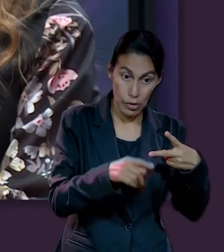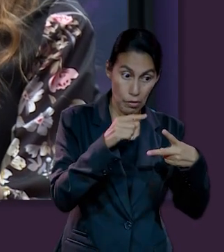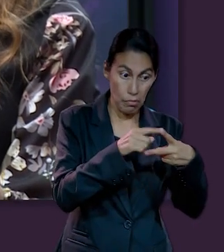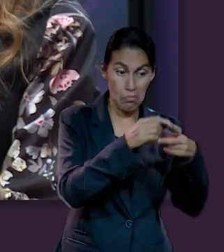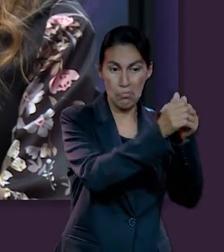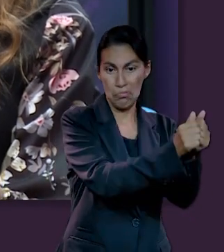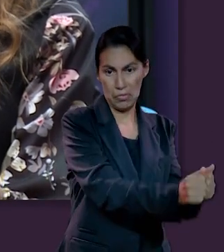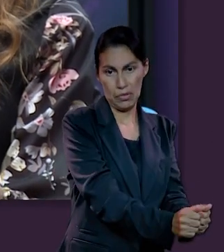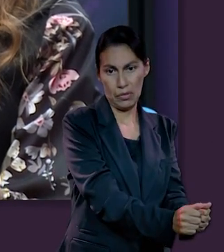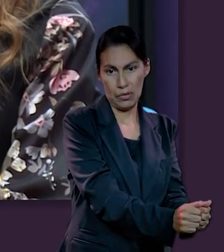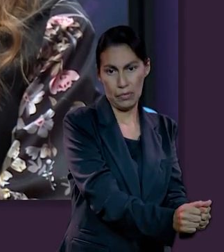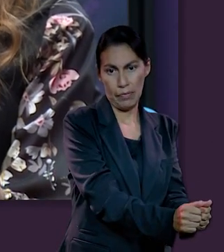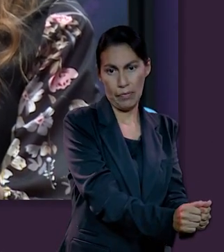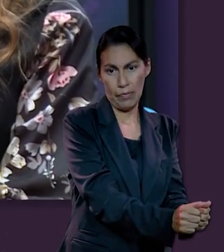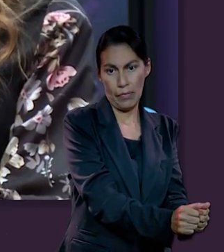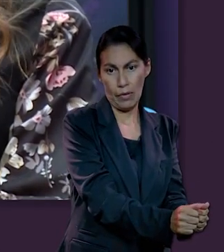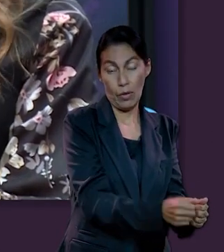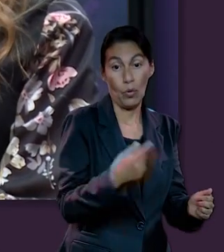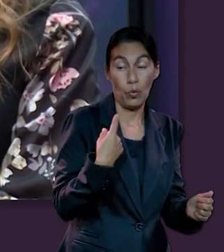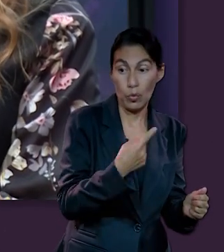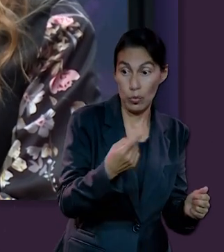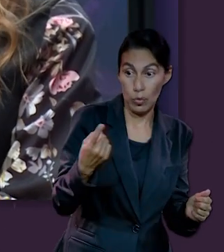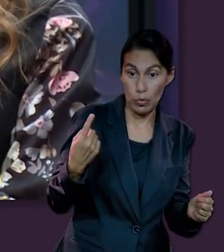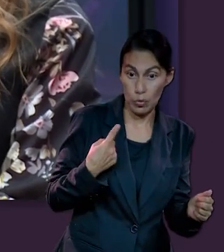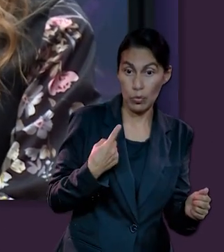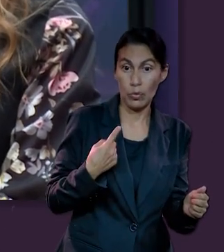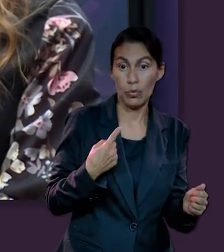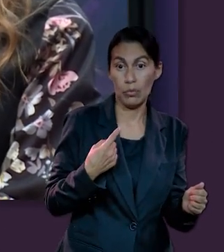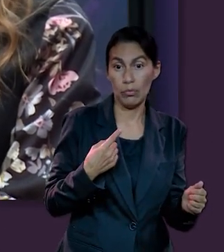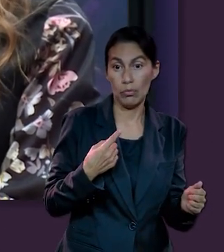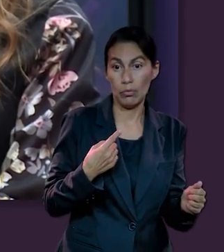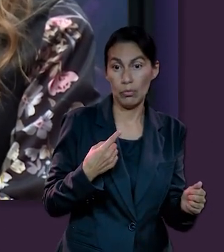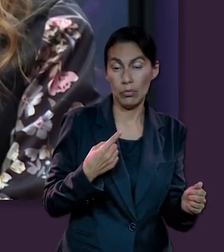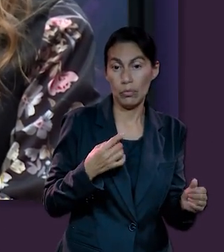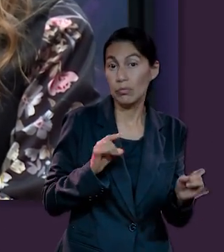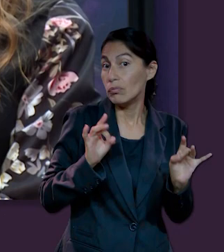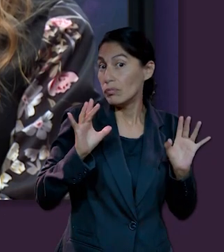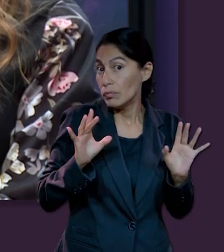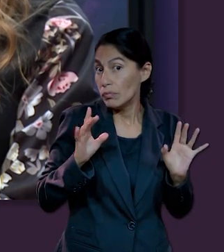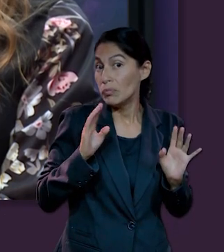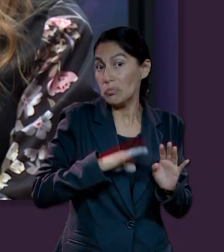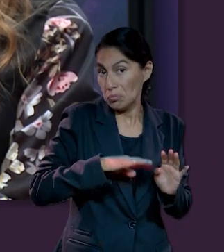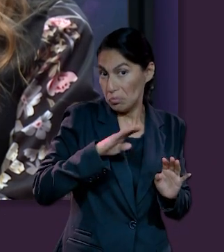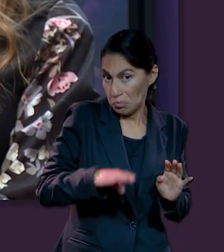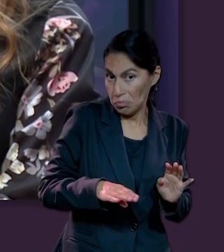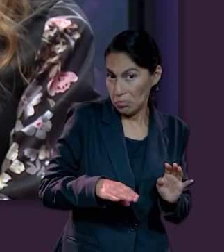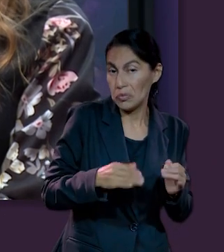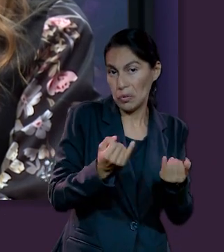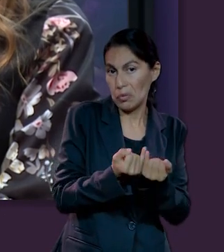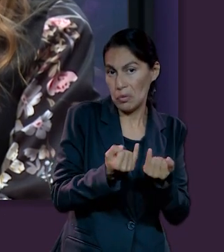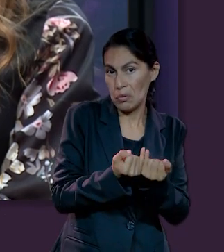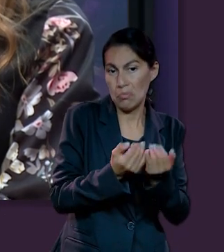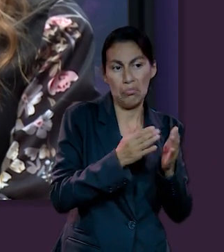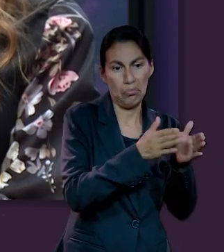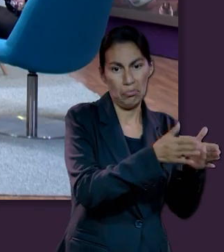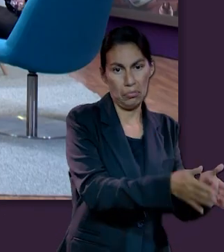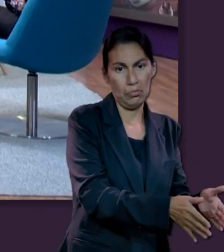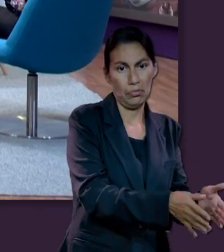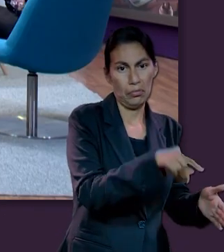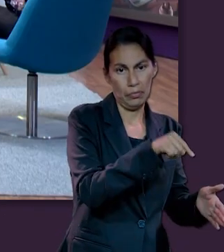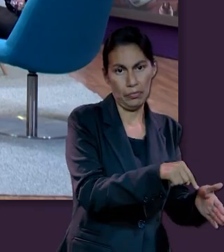El primero es que tarde o temprano llegará el momento en que nosotros también durmamos.